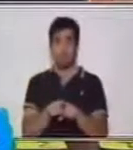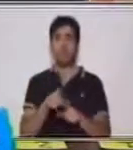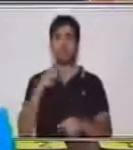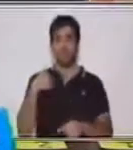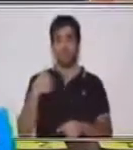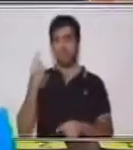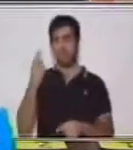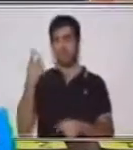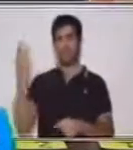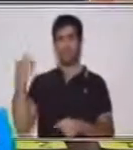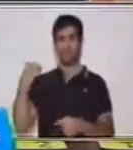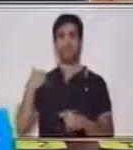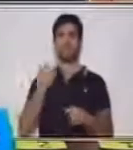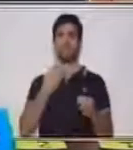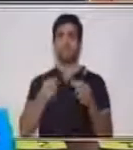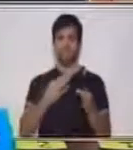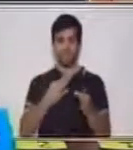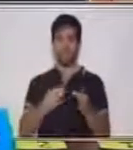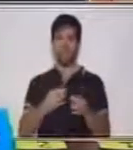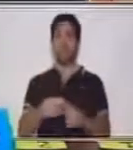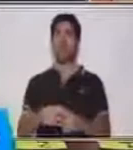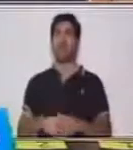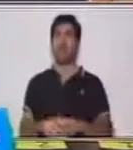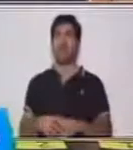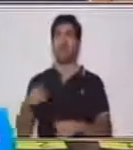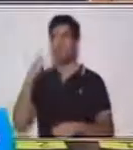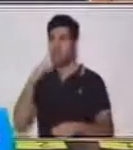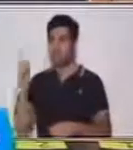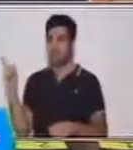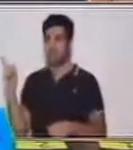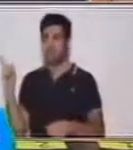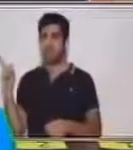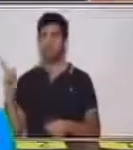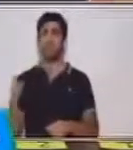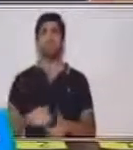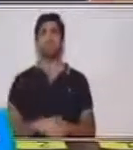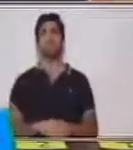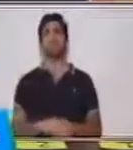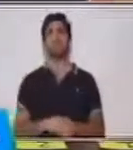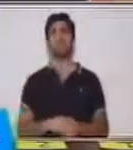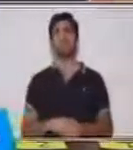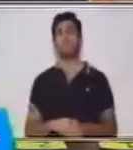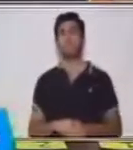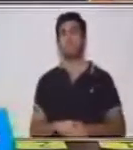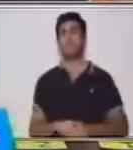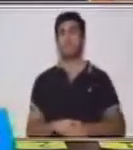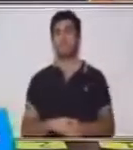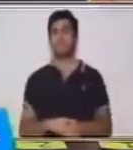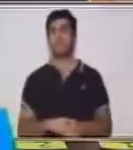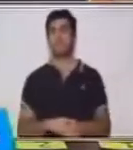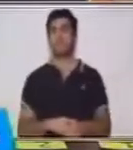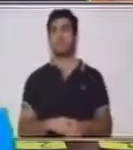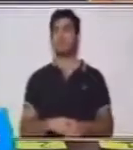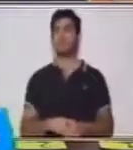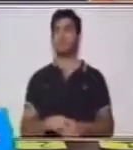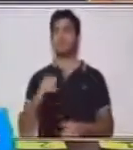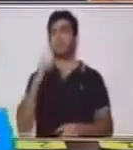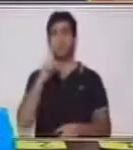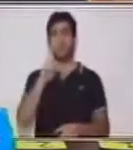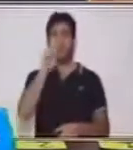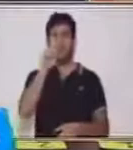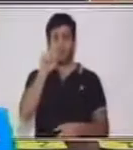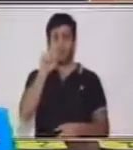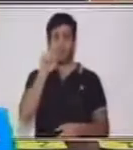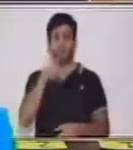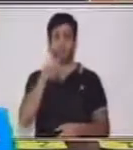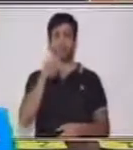acabamos de formar, está formado por una veintena y un cero. El número veinte tiene varios significados. Por ejemplo,